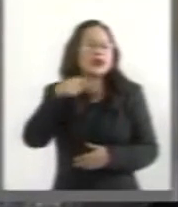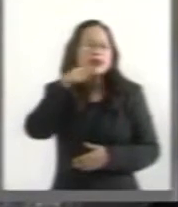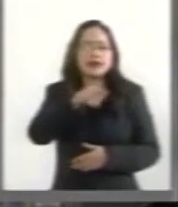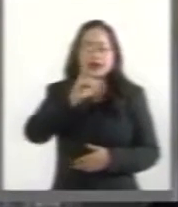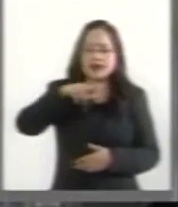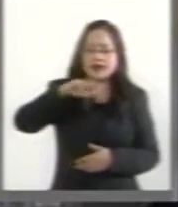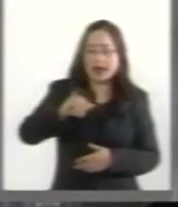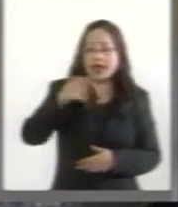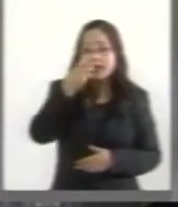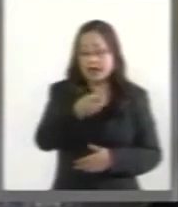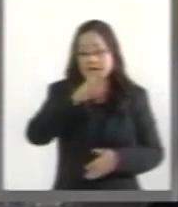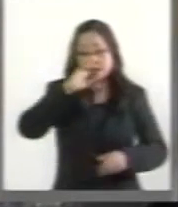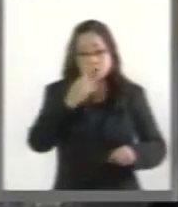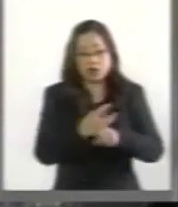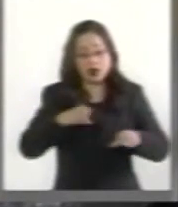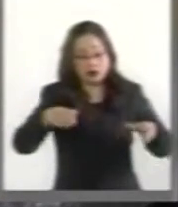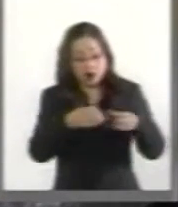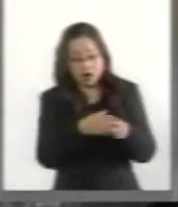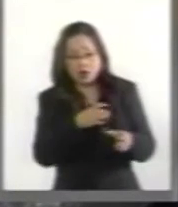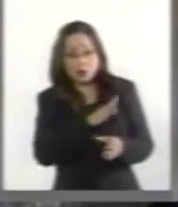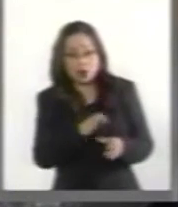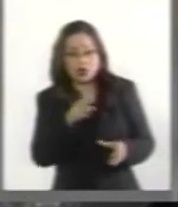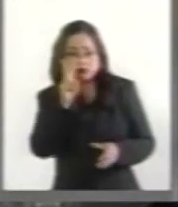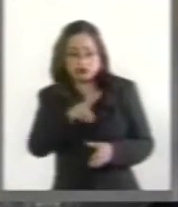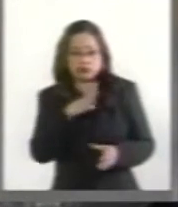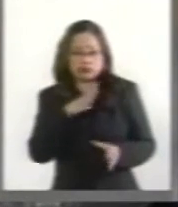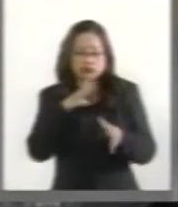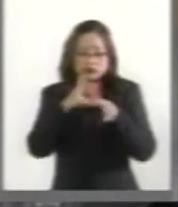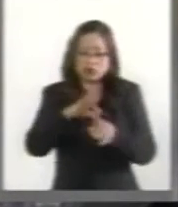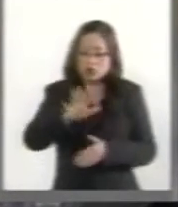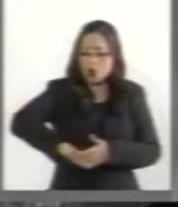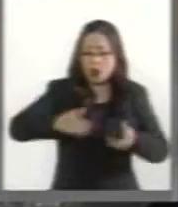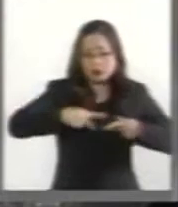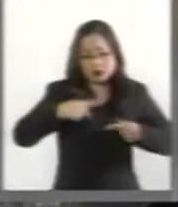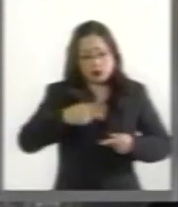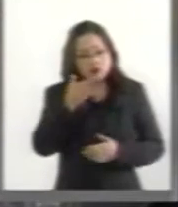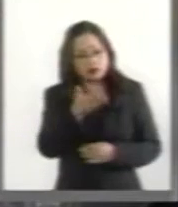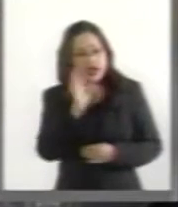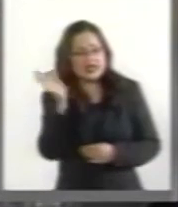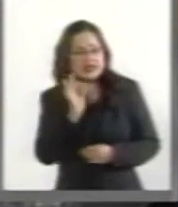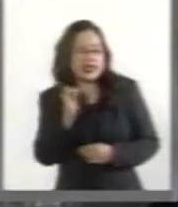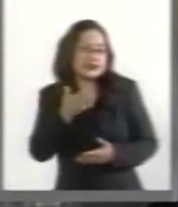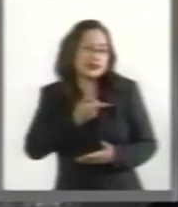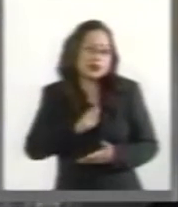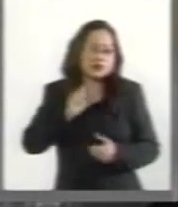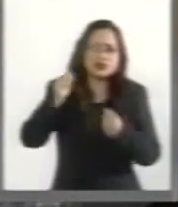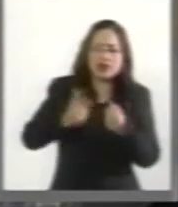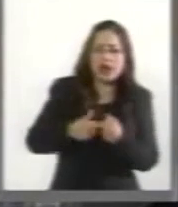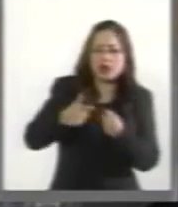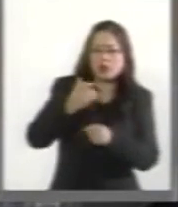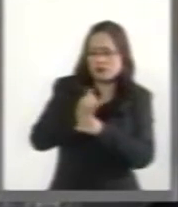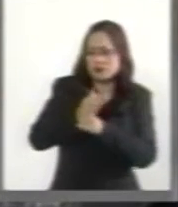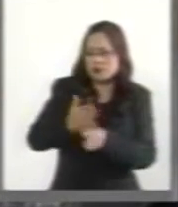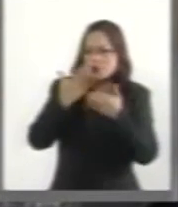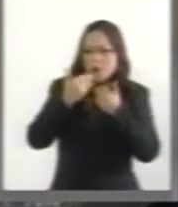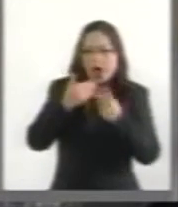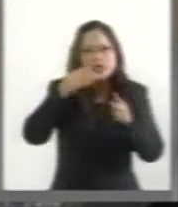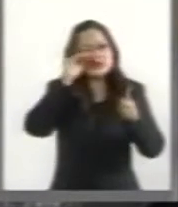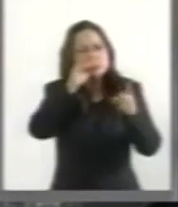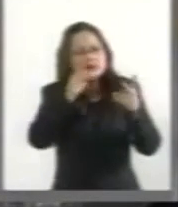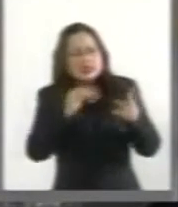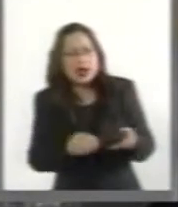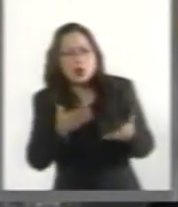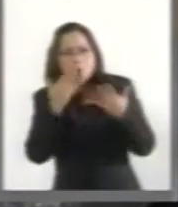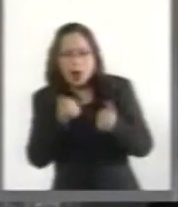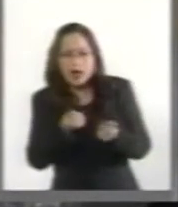es la instancia que puede conocer de la inconformidad ciudadana por los casos de la información que no consiguen obtener los